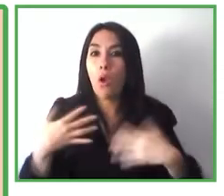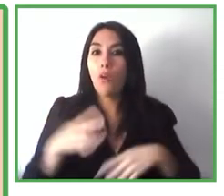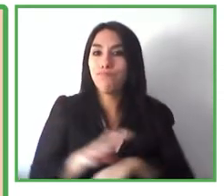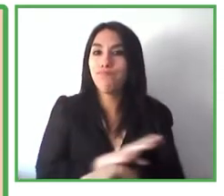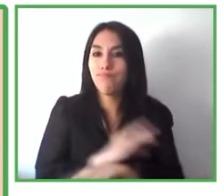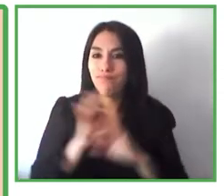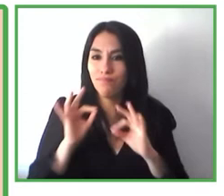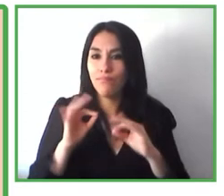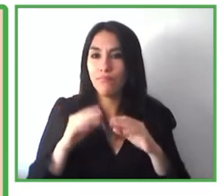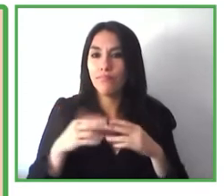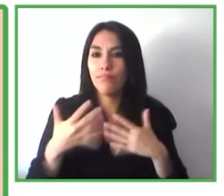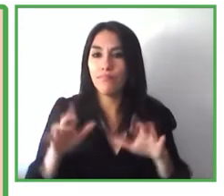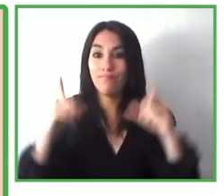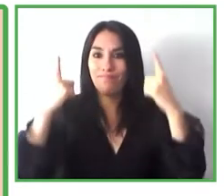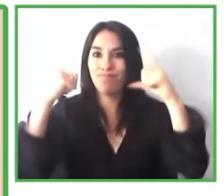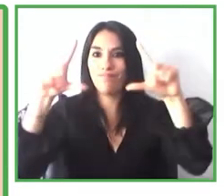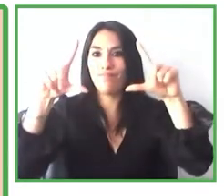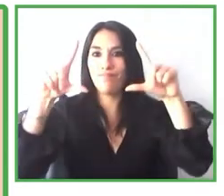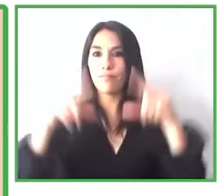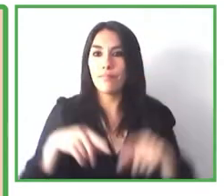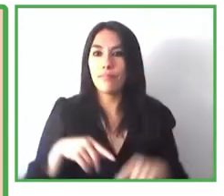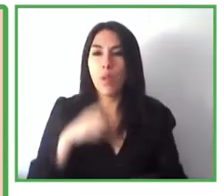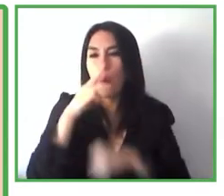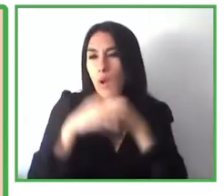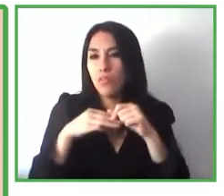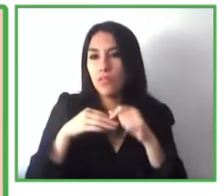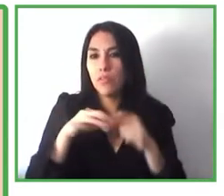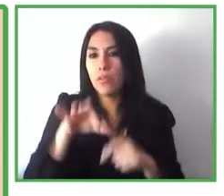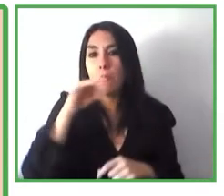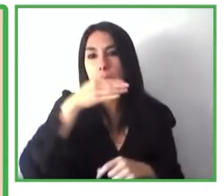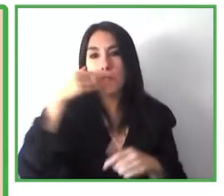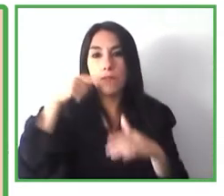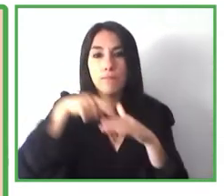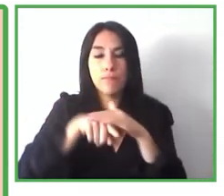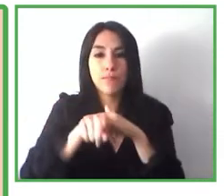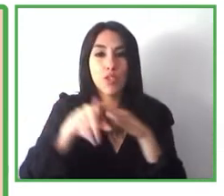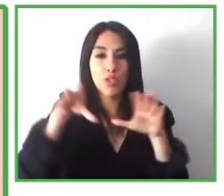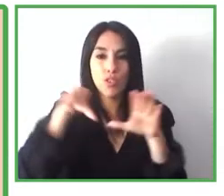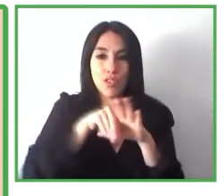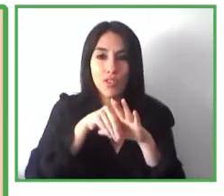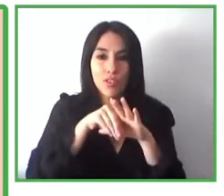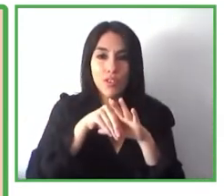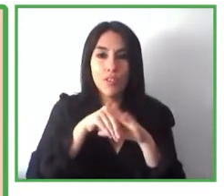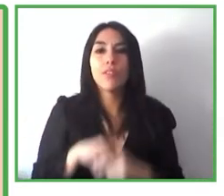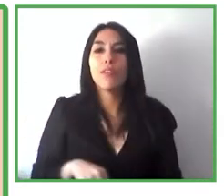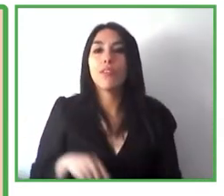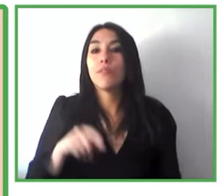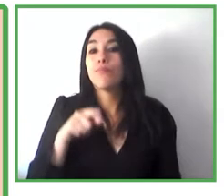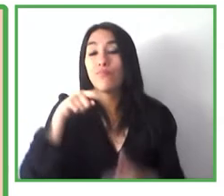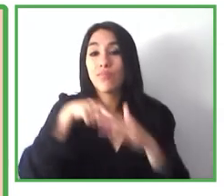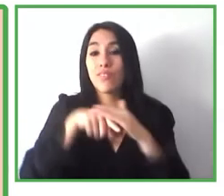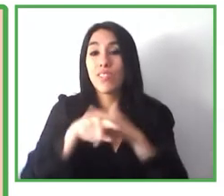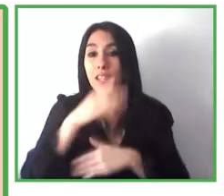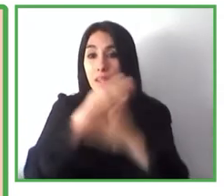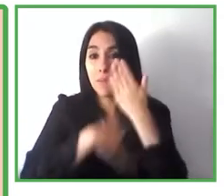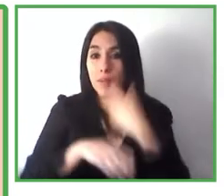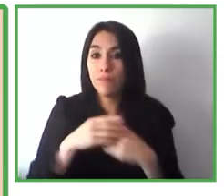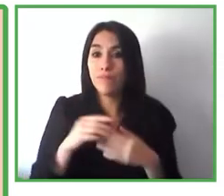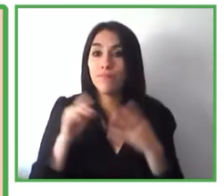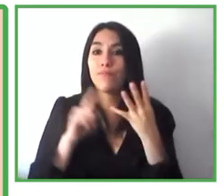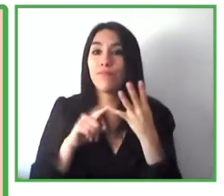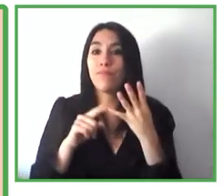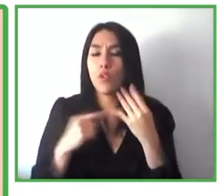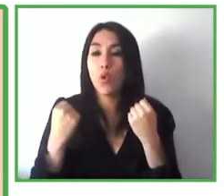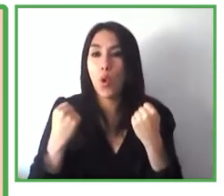estancia más inclusiva para clientes con necesidades de accesibilidad pero también como un elemento potenciador del confort y del lujo para